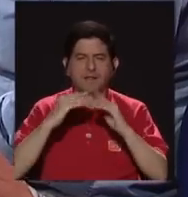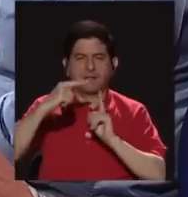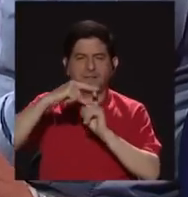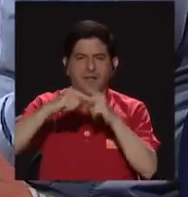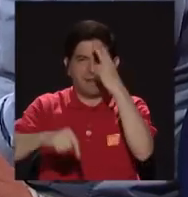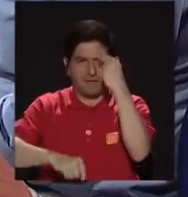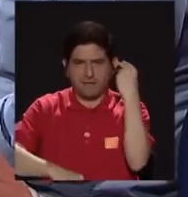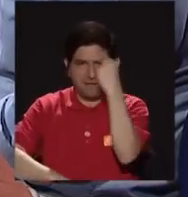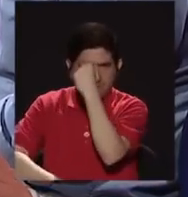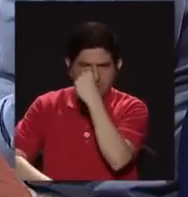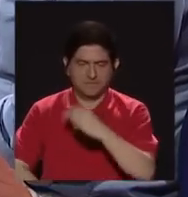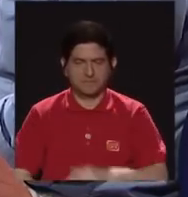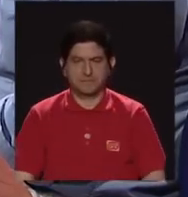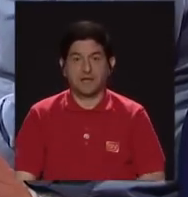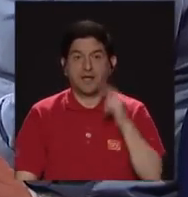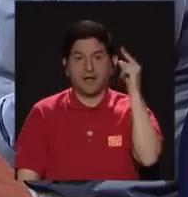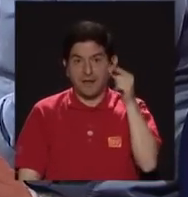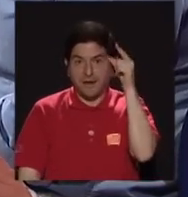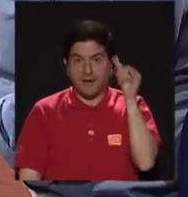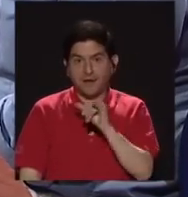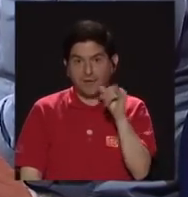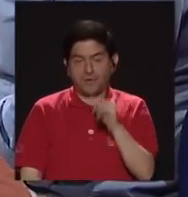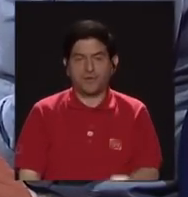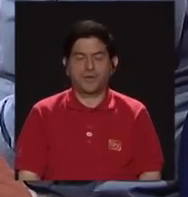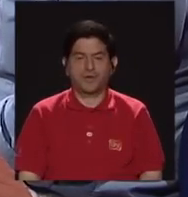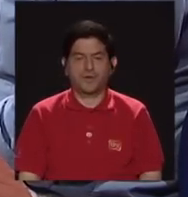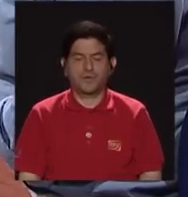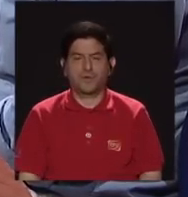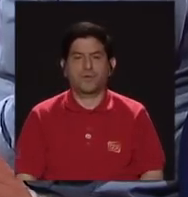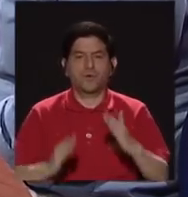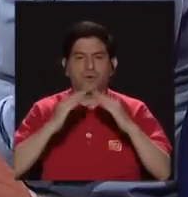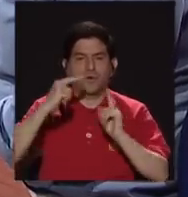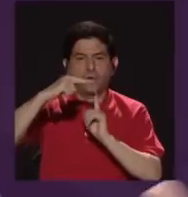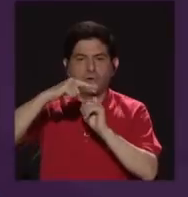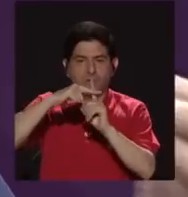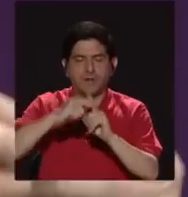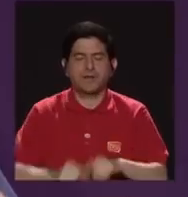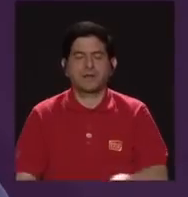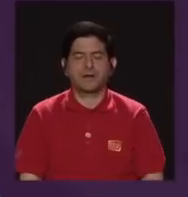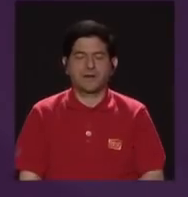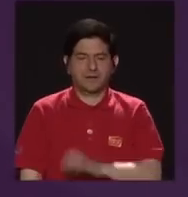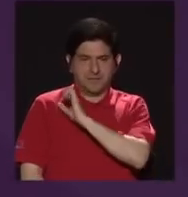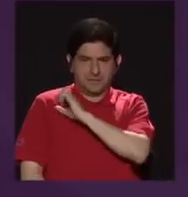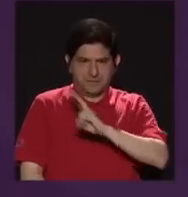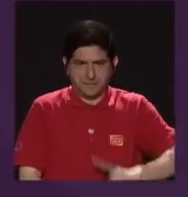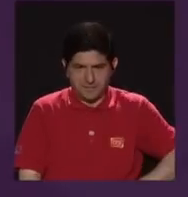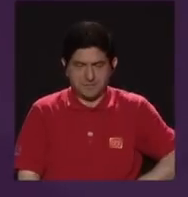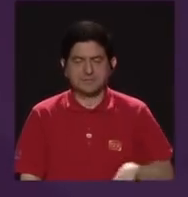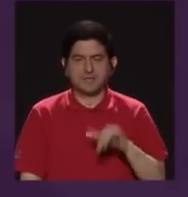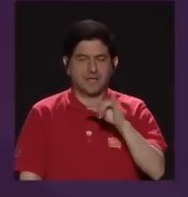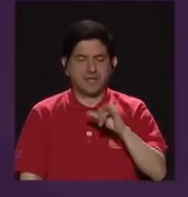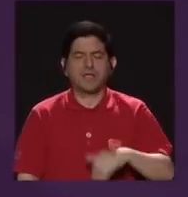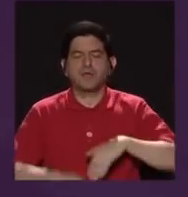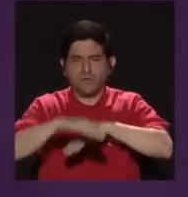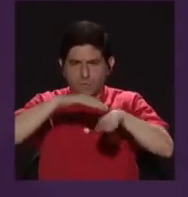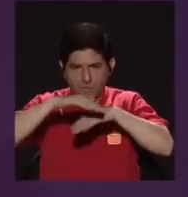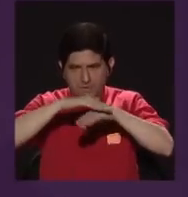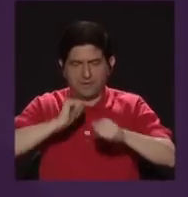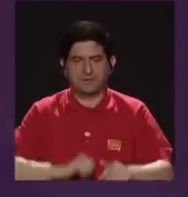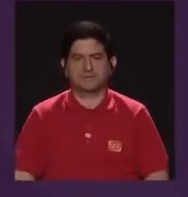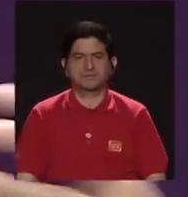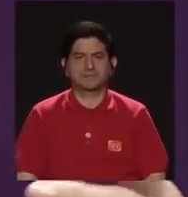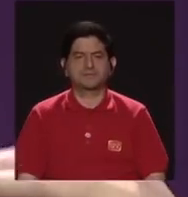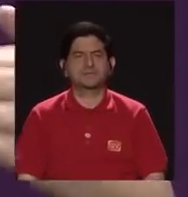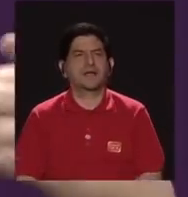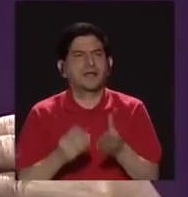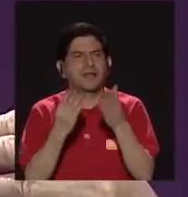Católica y, por supuesto, también el de las iglesias cristianas, porque tienen la misma fuente. Y